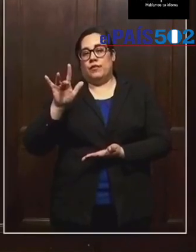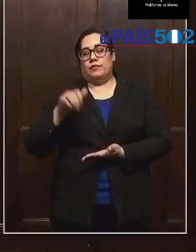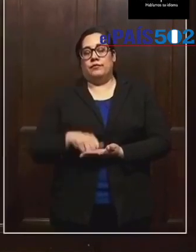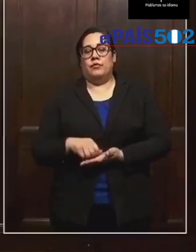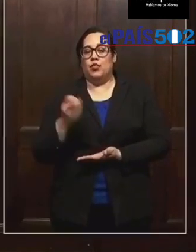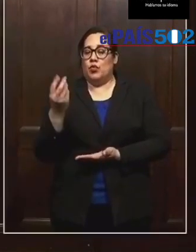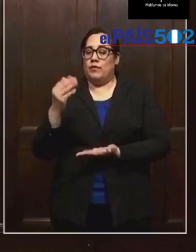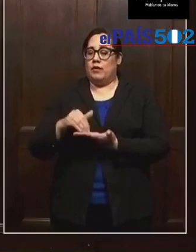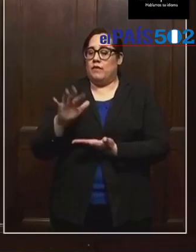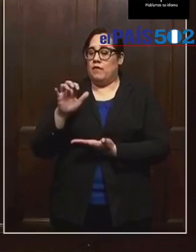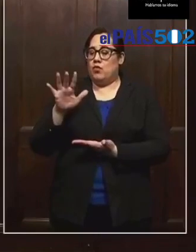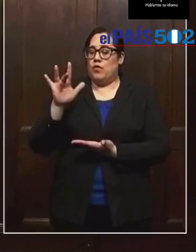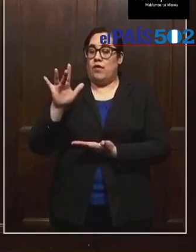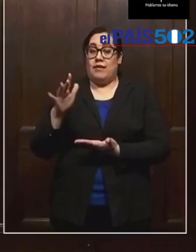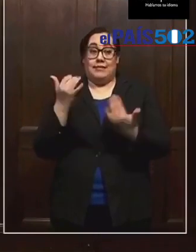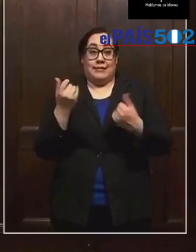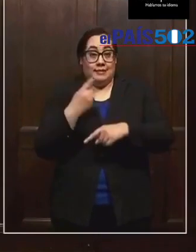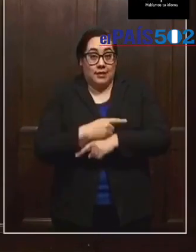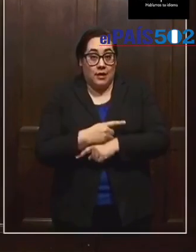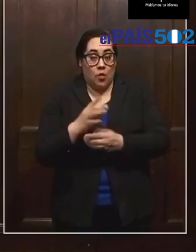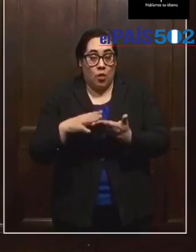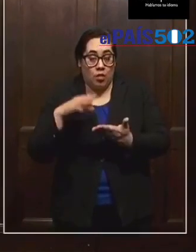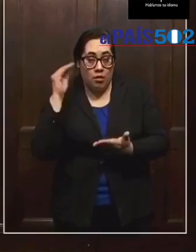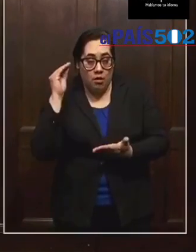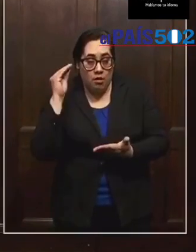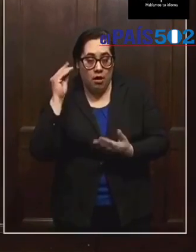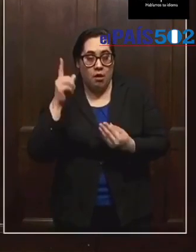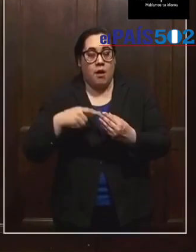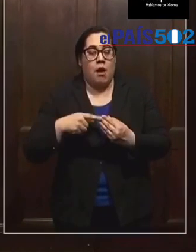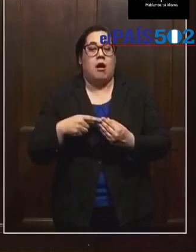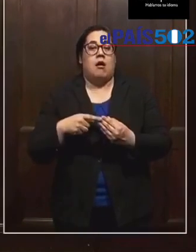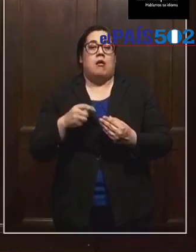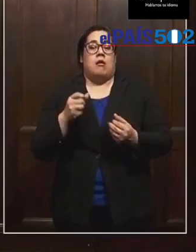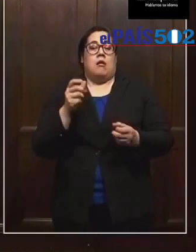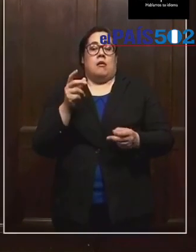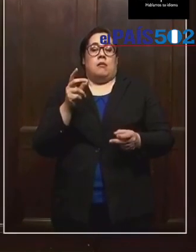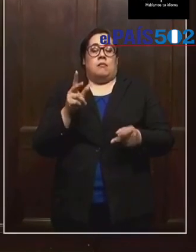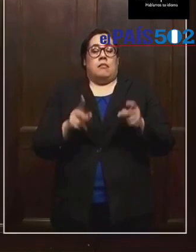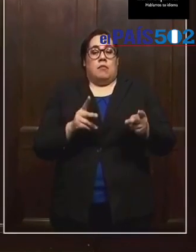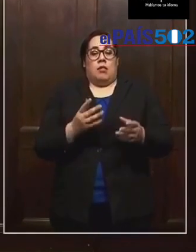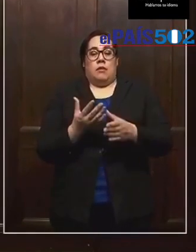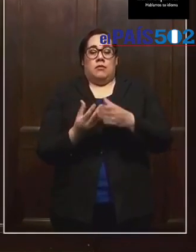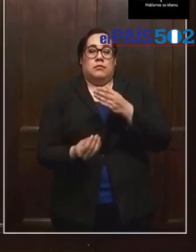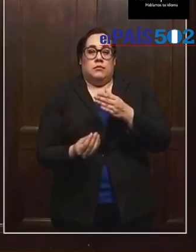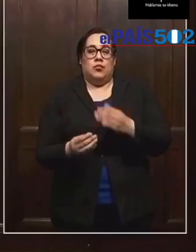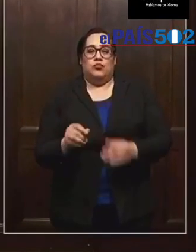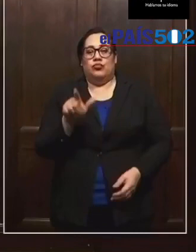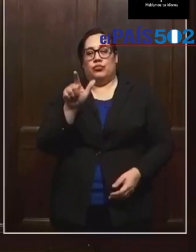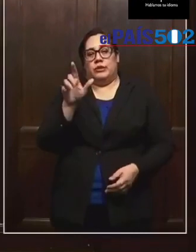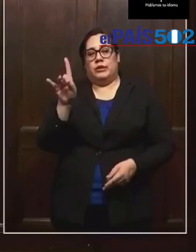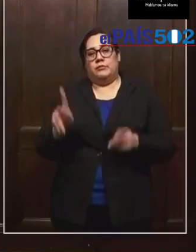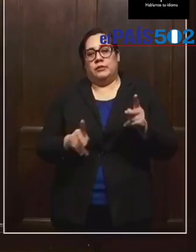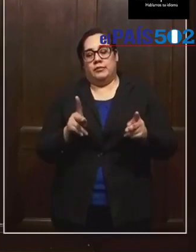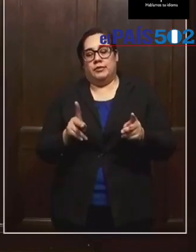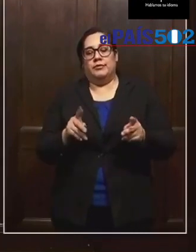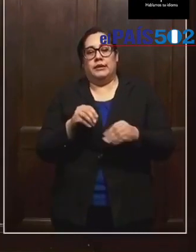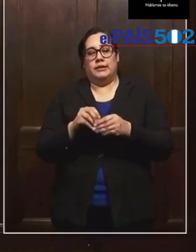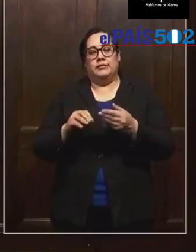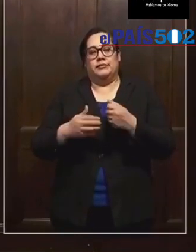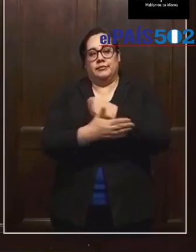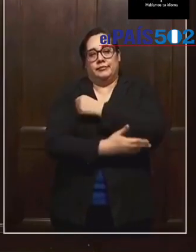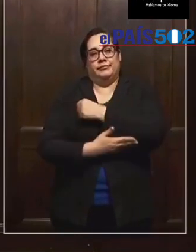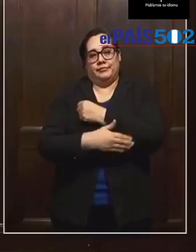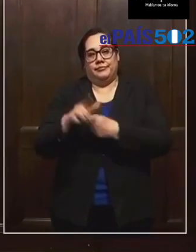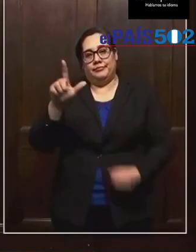Y hoy supimos del fallecimiento de 28 personas más en el condado,